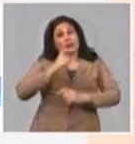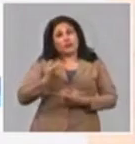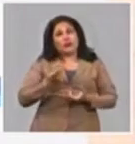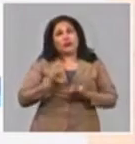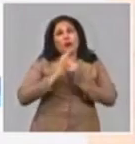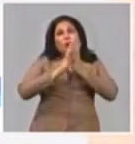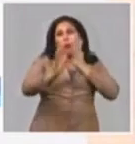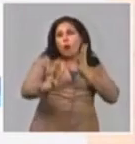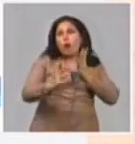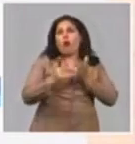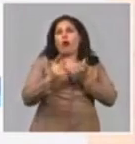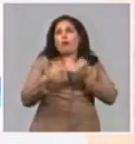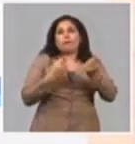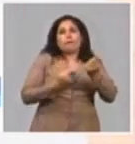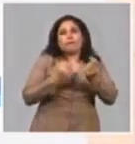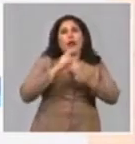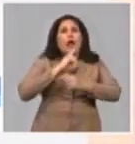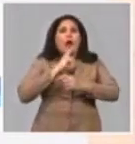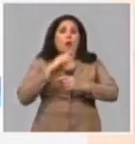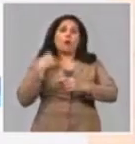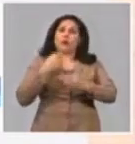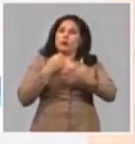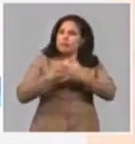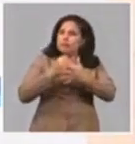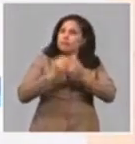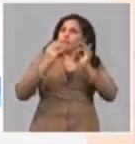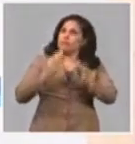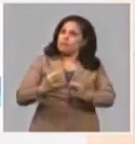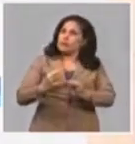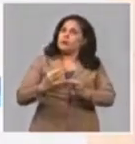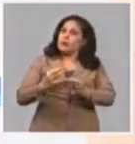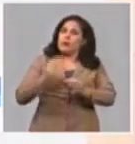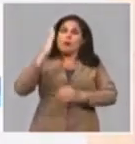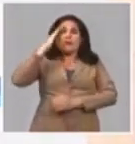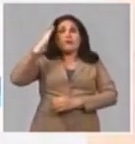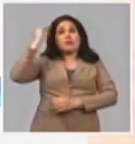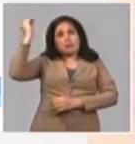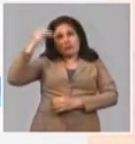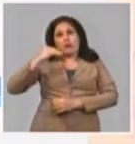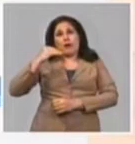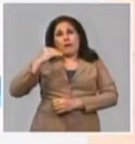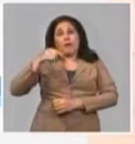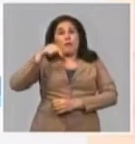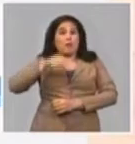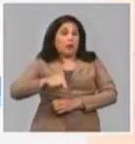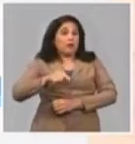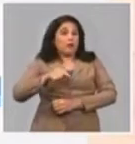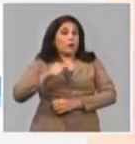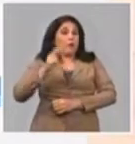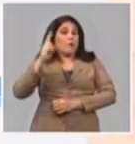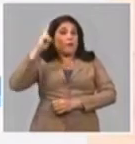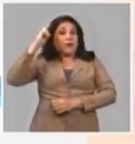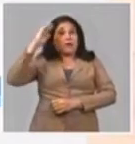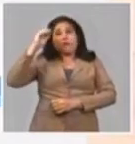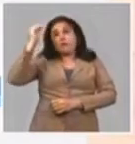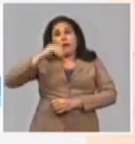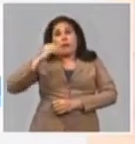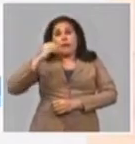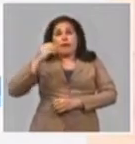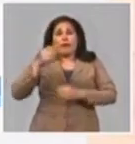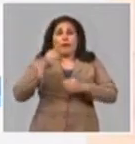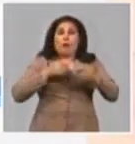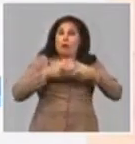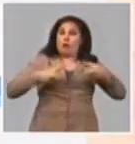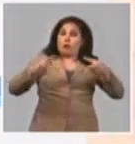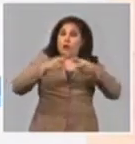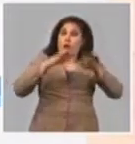Y es por eso que hemos estado insistiendo, y esto lo están monitoreando y lo están dirigiendo los consejos de